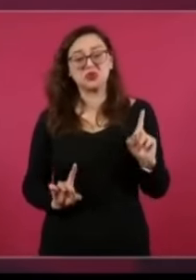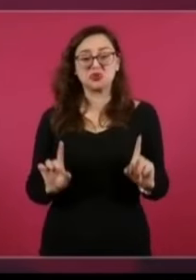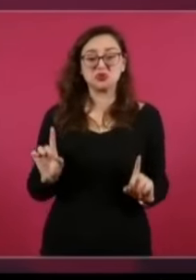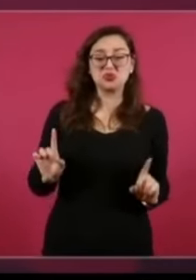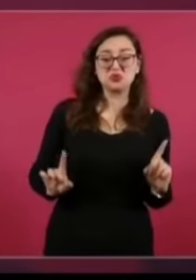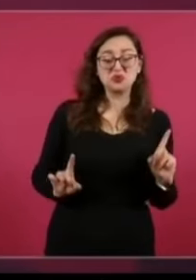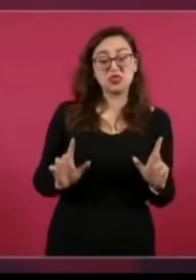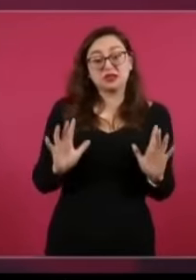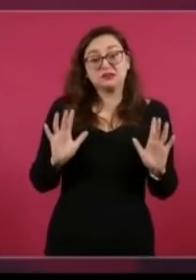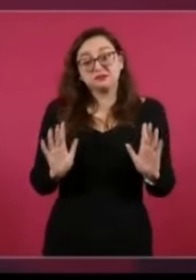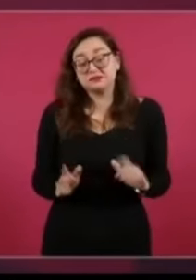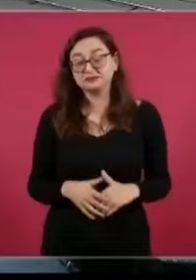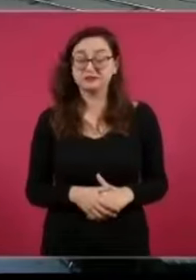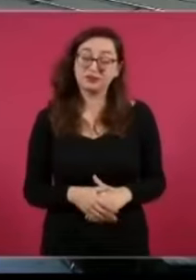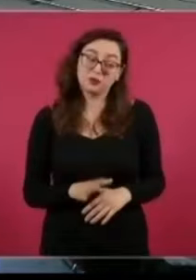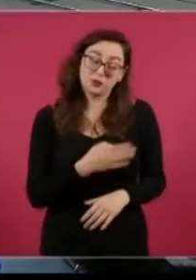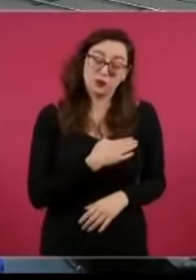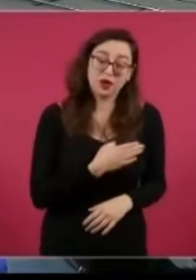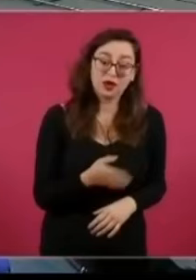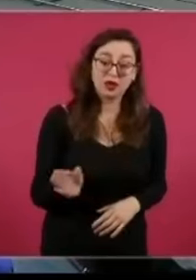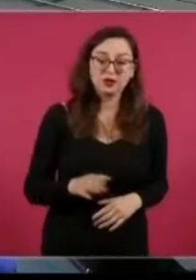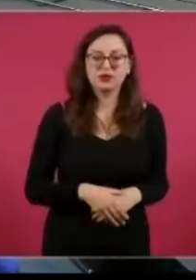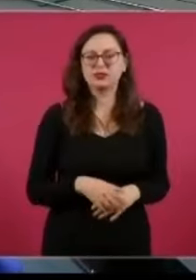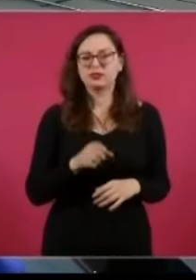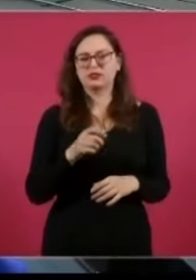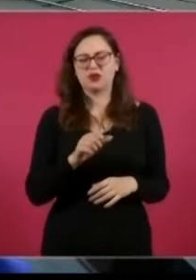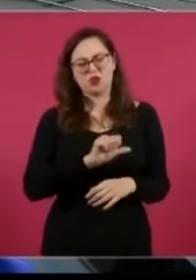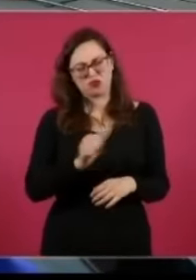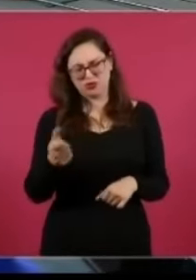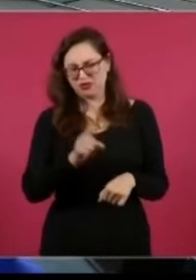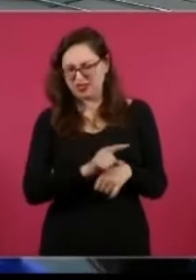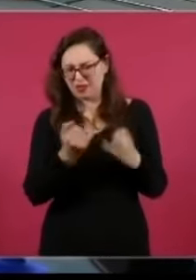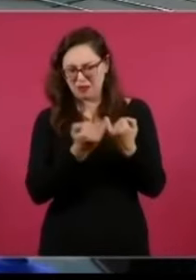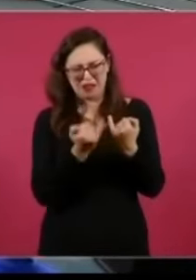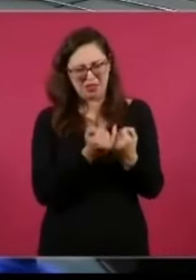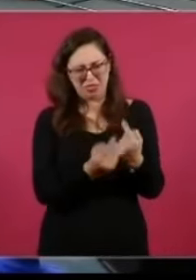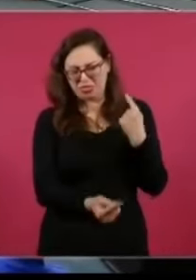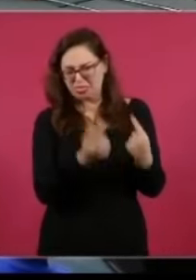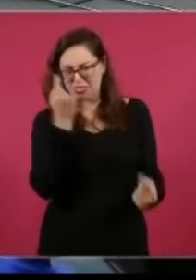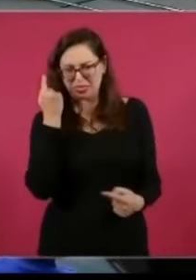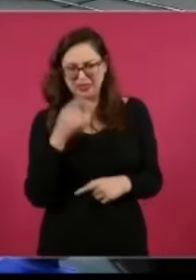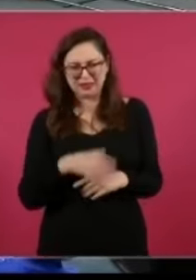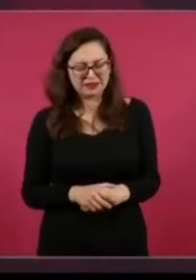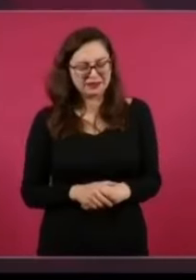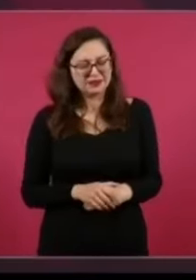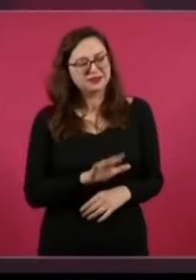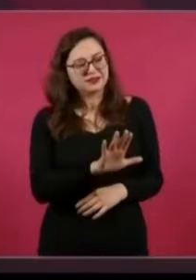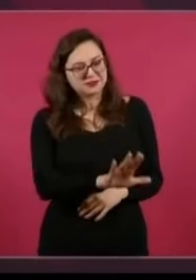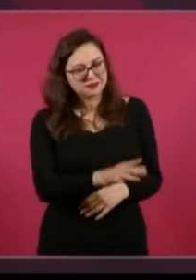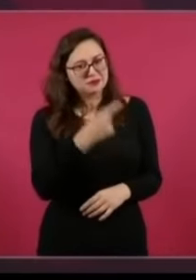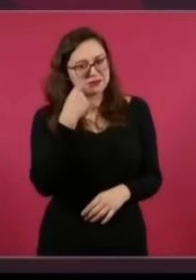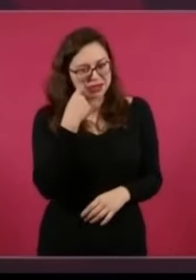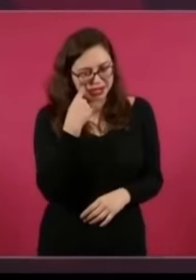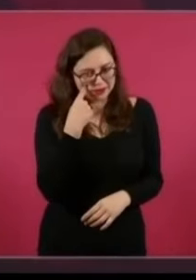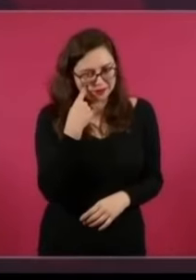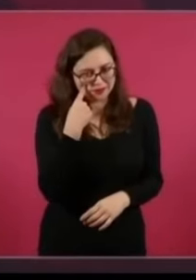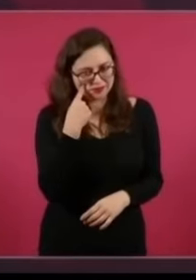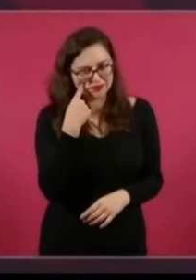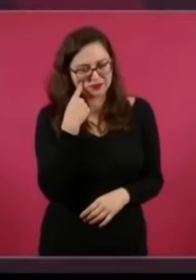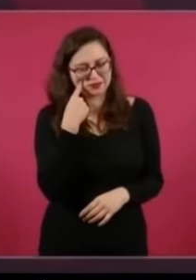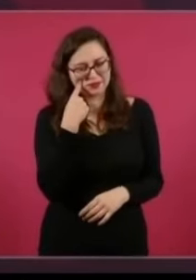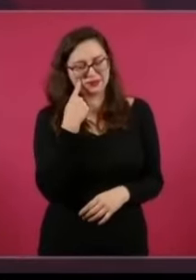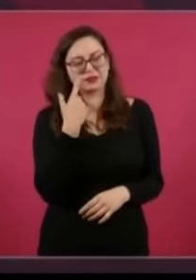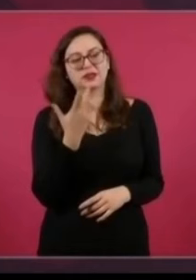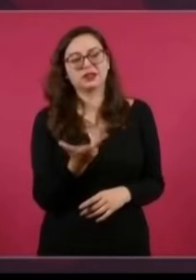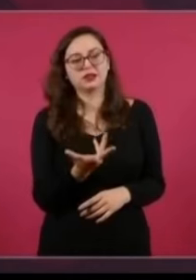el carácter de donataria, incluye desde mis activos, pasivos, quiénes son mis asociados, el cuerpo de gobierno,